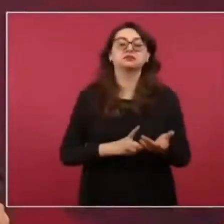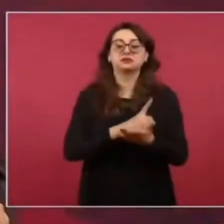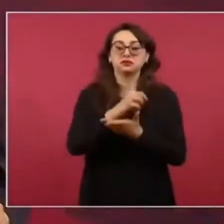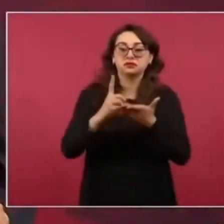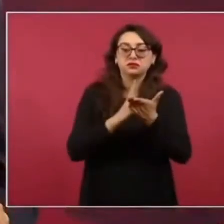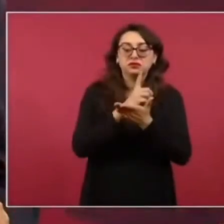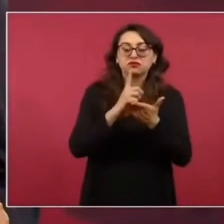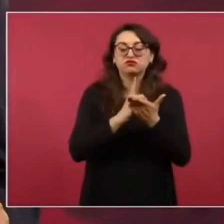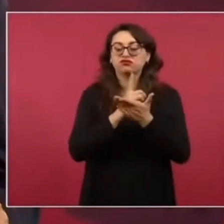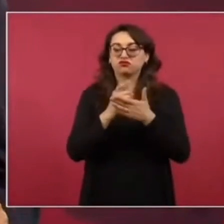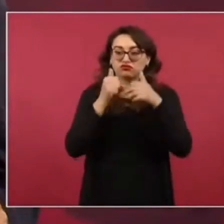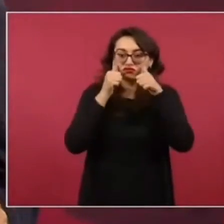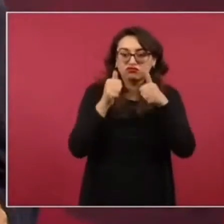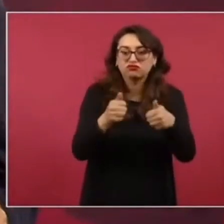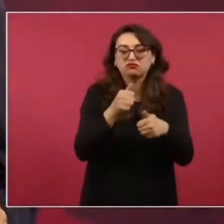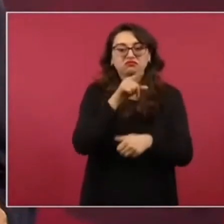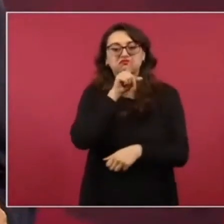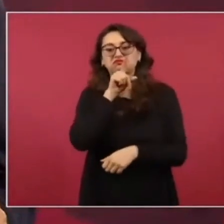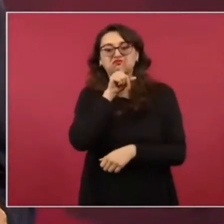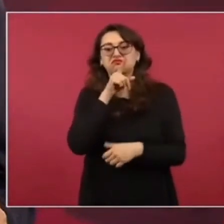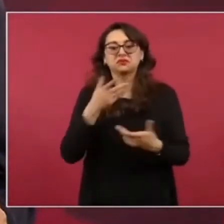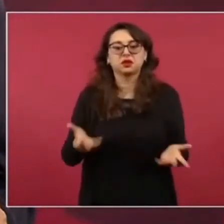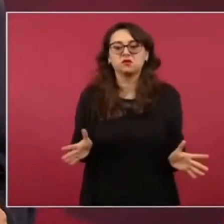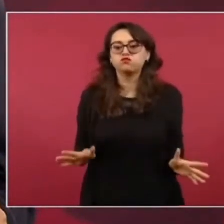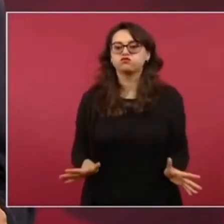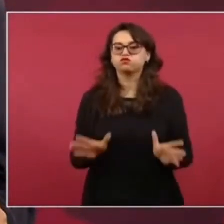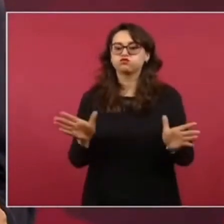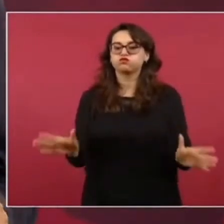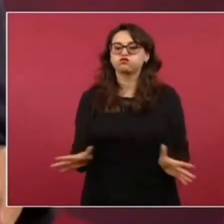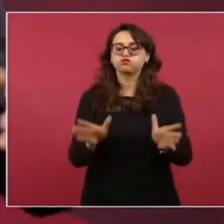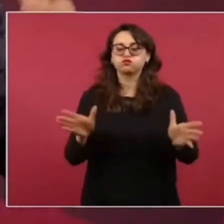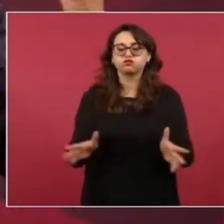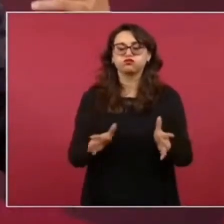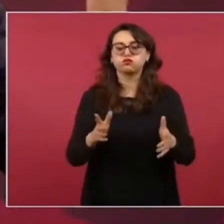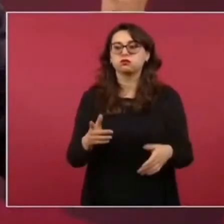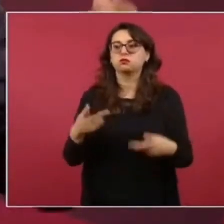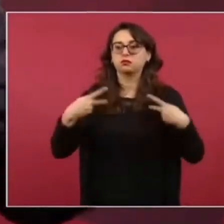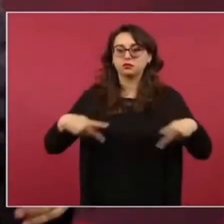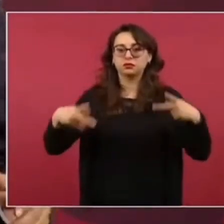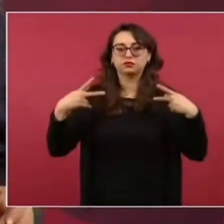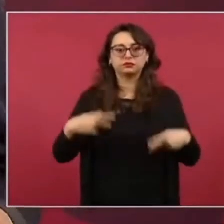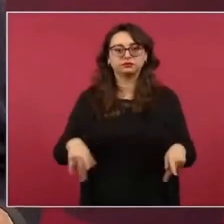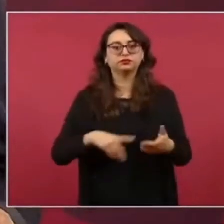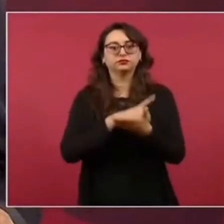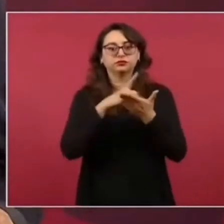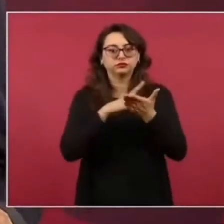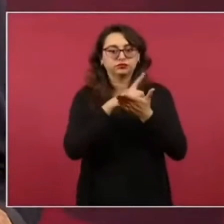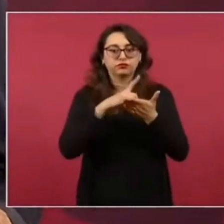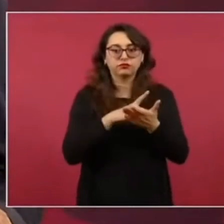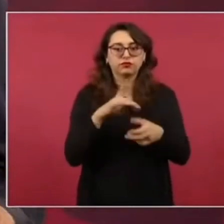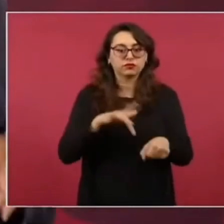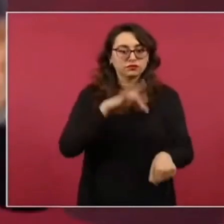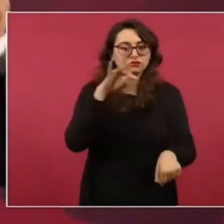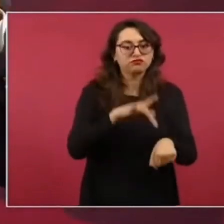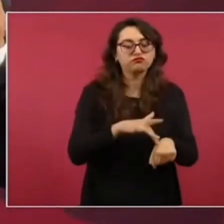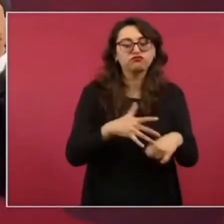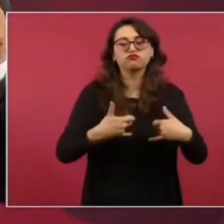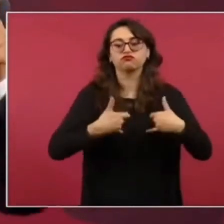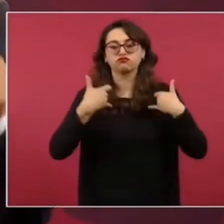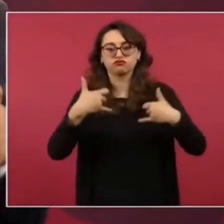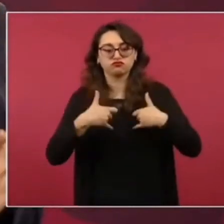causas el consumo, no solo los jóvenes,